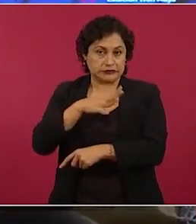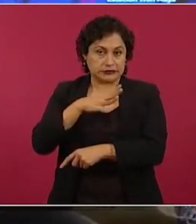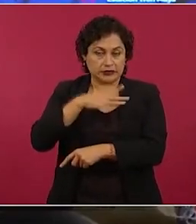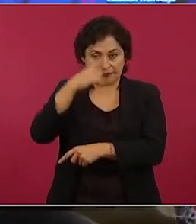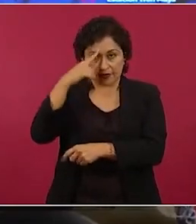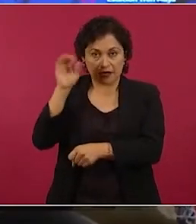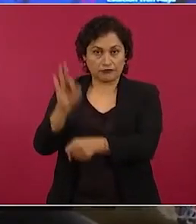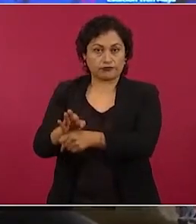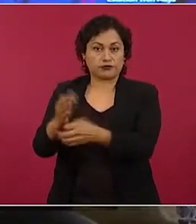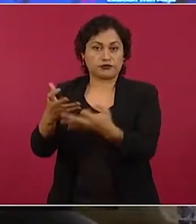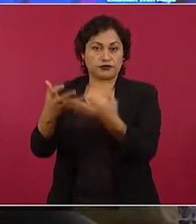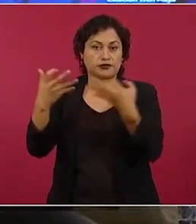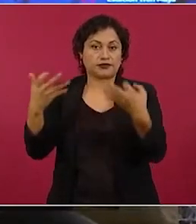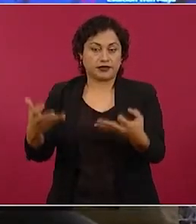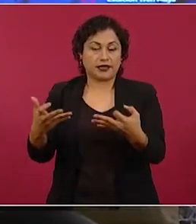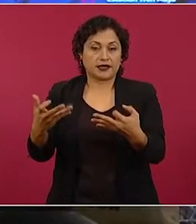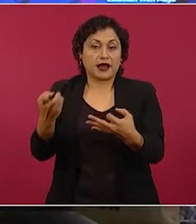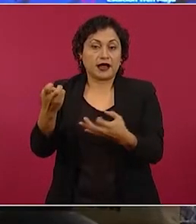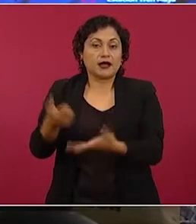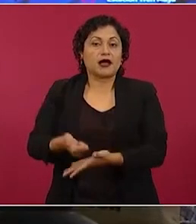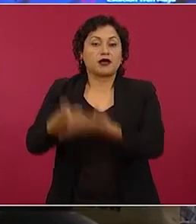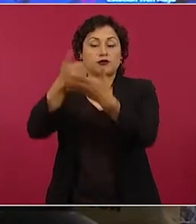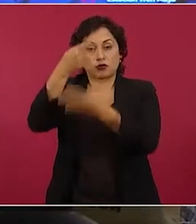y hay un sistema de rotación,